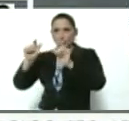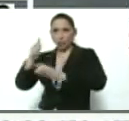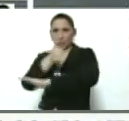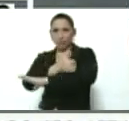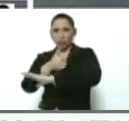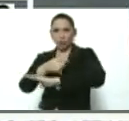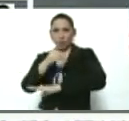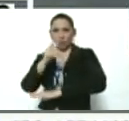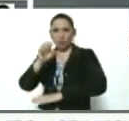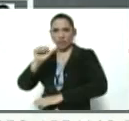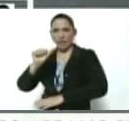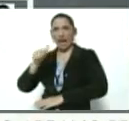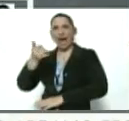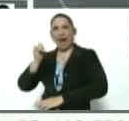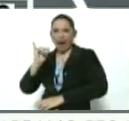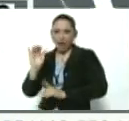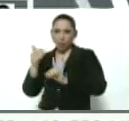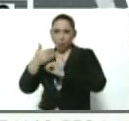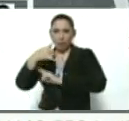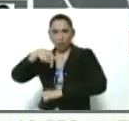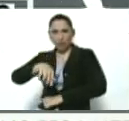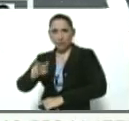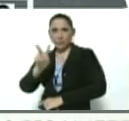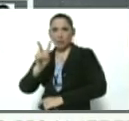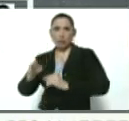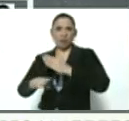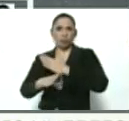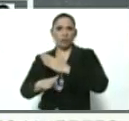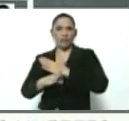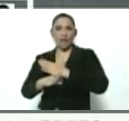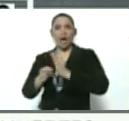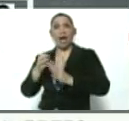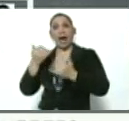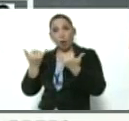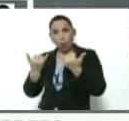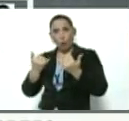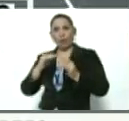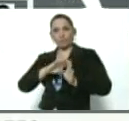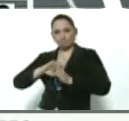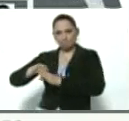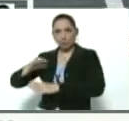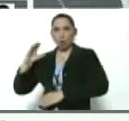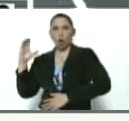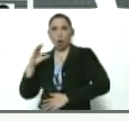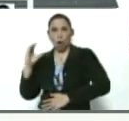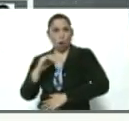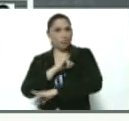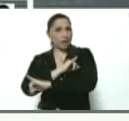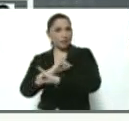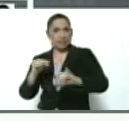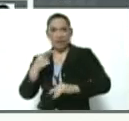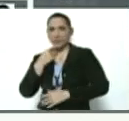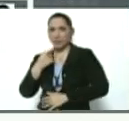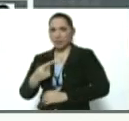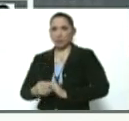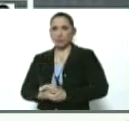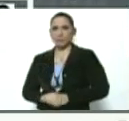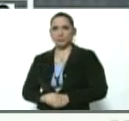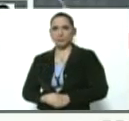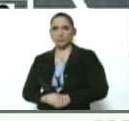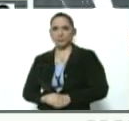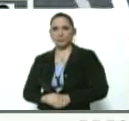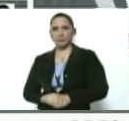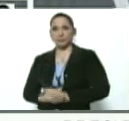encubiertos todavía aquí en Venezuela. Y en el caso de Colombia, lo han señalado los dos